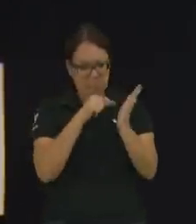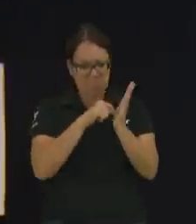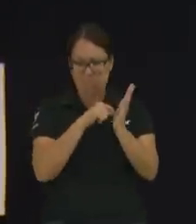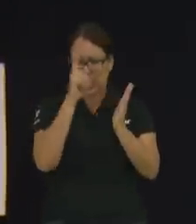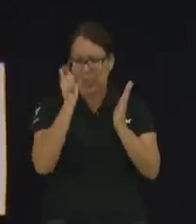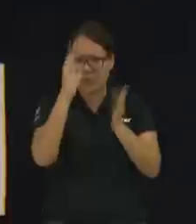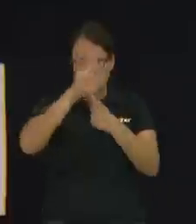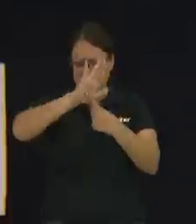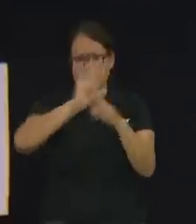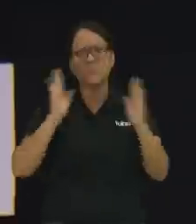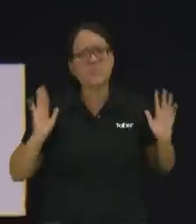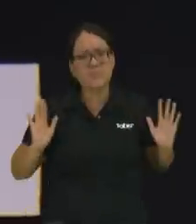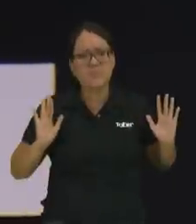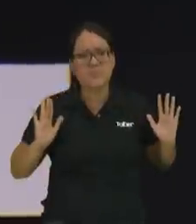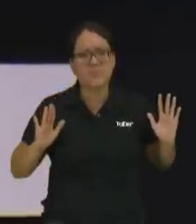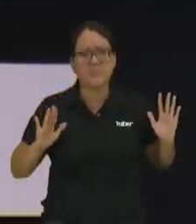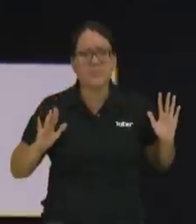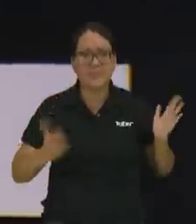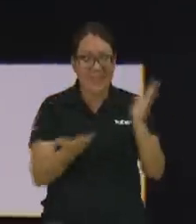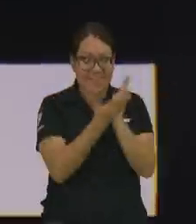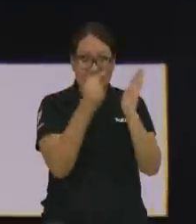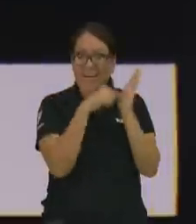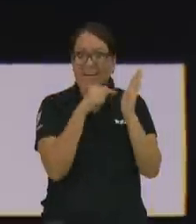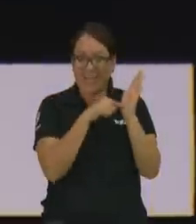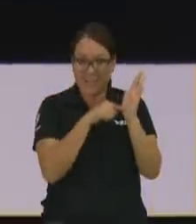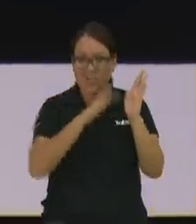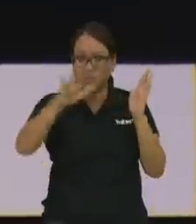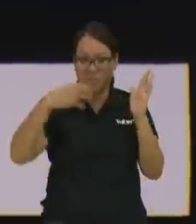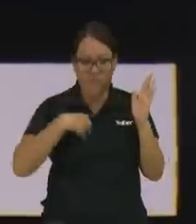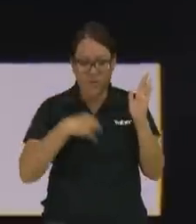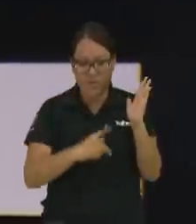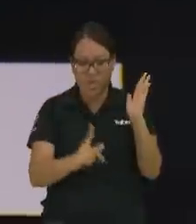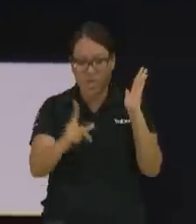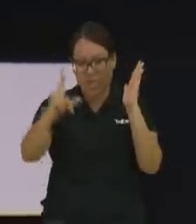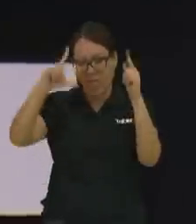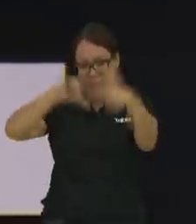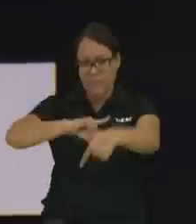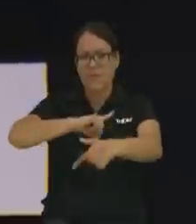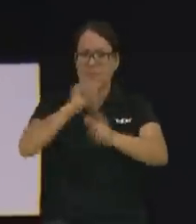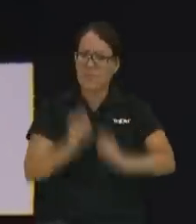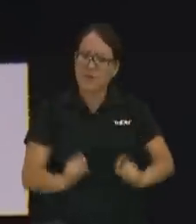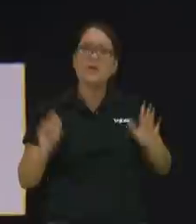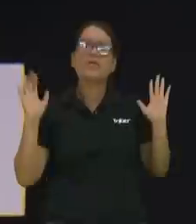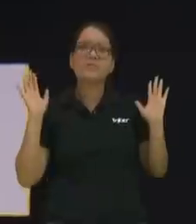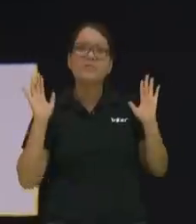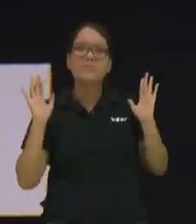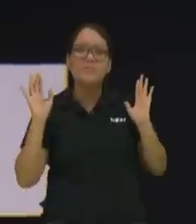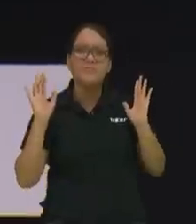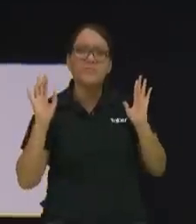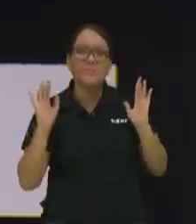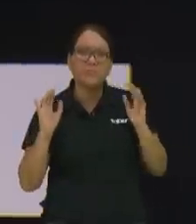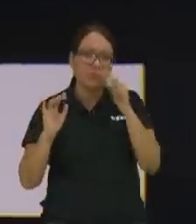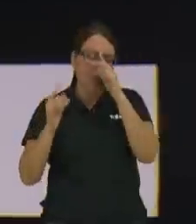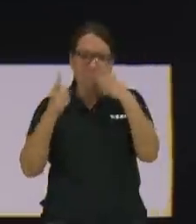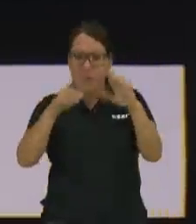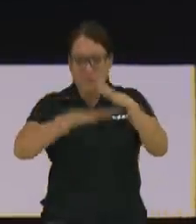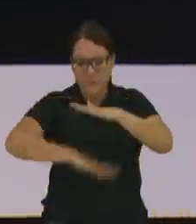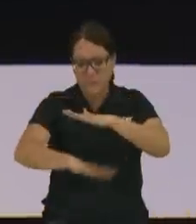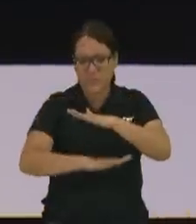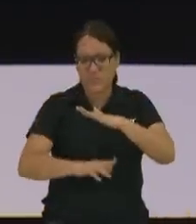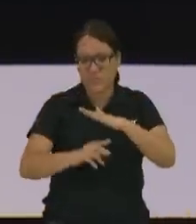Cristo y ese evangelio de Cristo va haciendo los cambios en el interior de la persona pero ¿cuál es la base de todo?